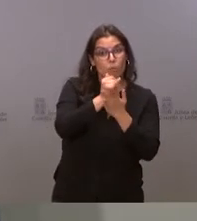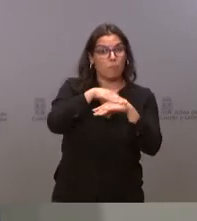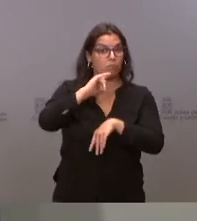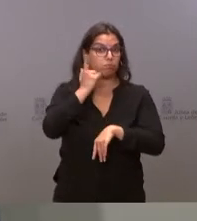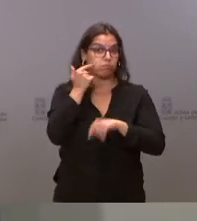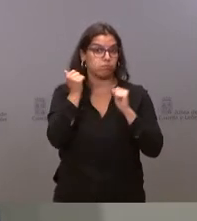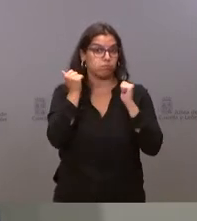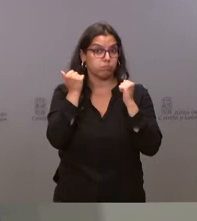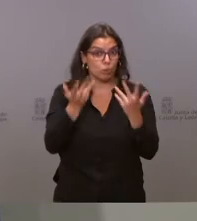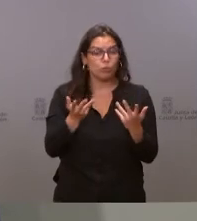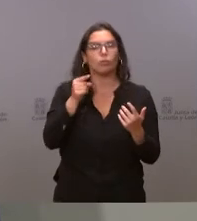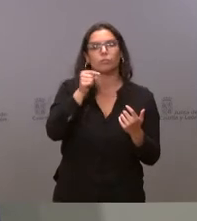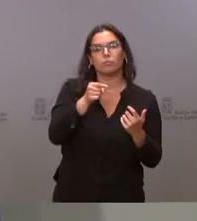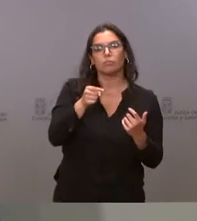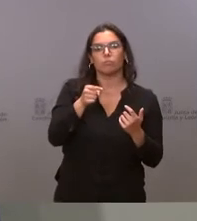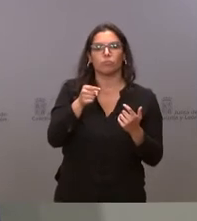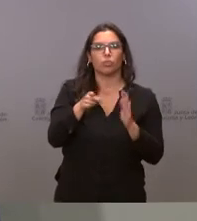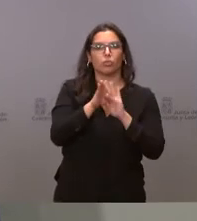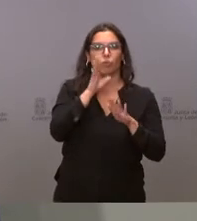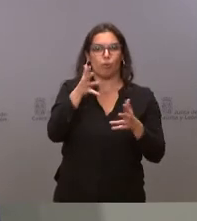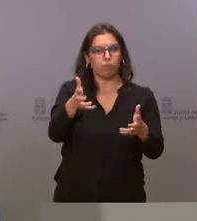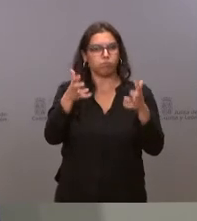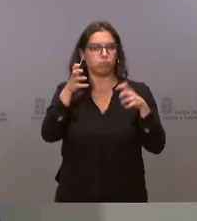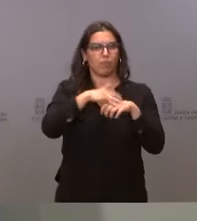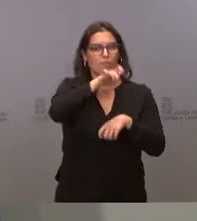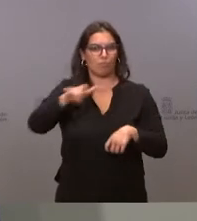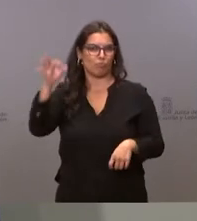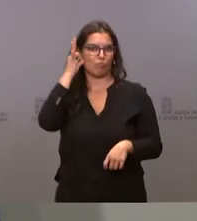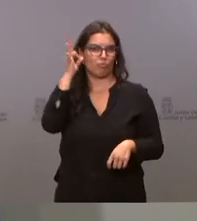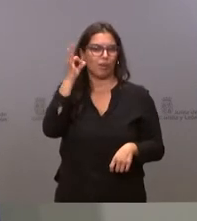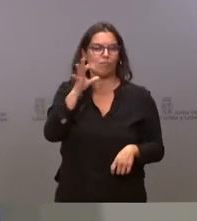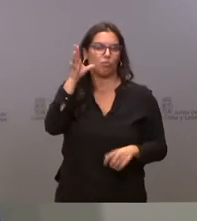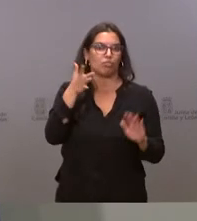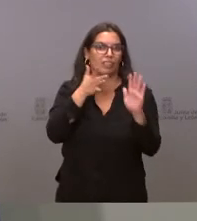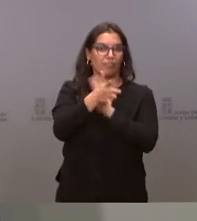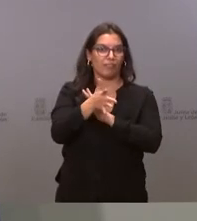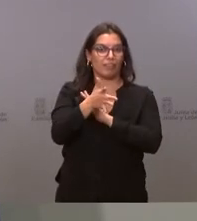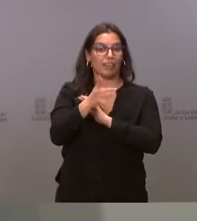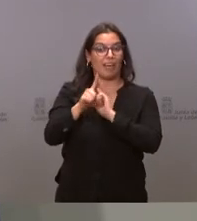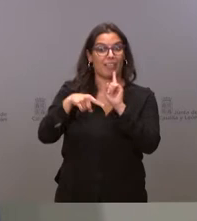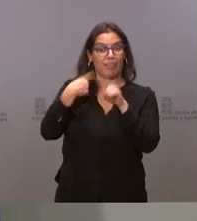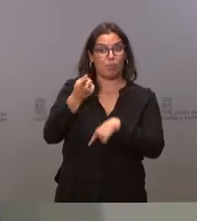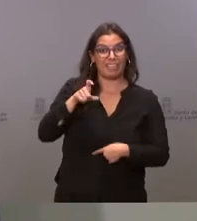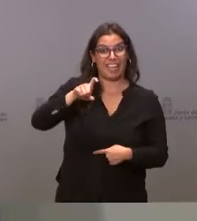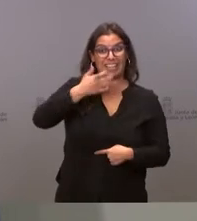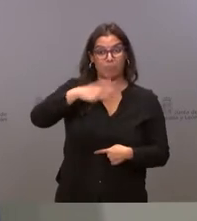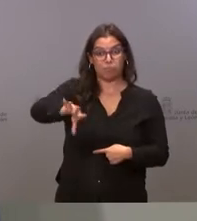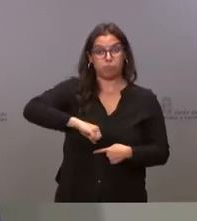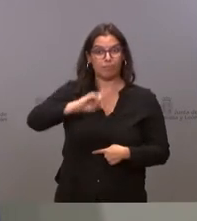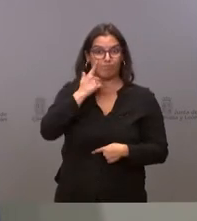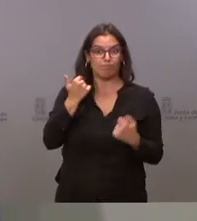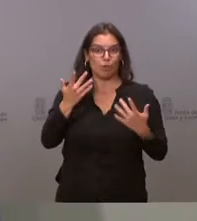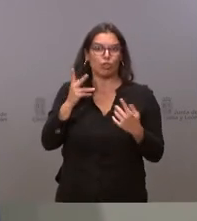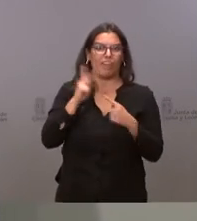grandes beneficios que supone para la población femenina, ya que consigue una importante disminución de la mortalidad causada por esta